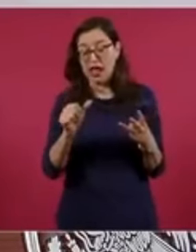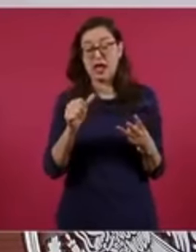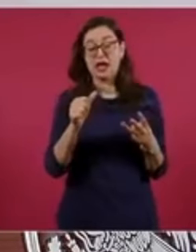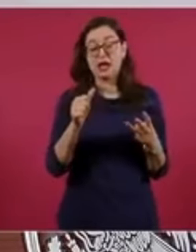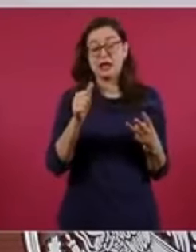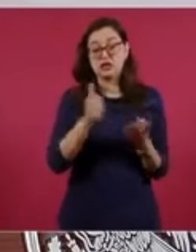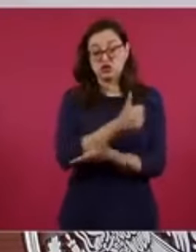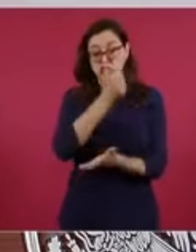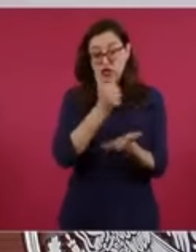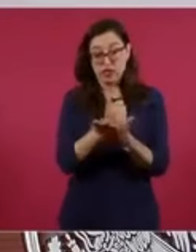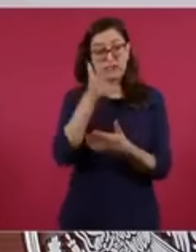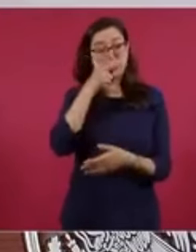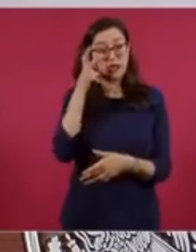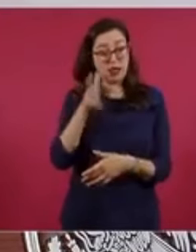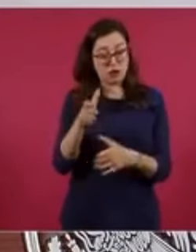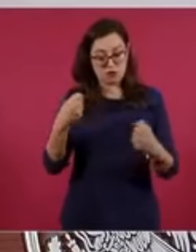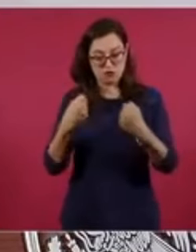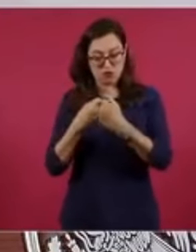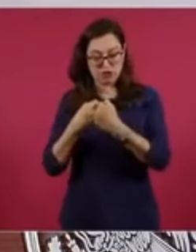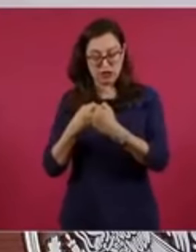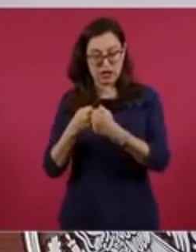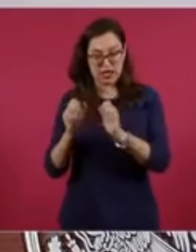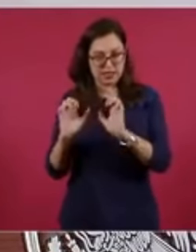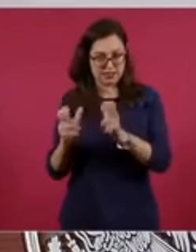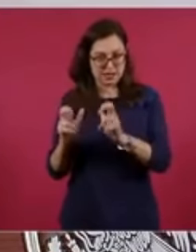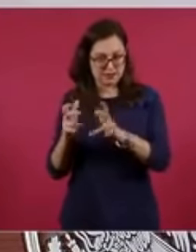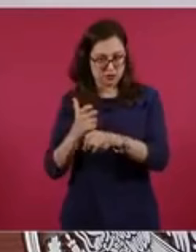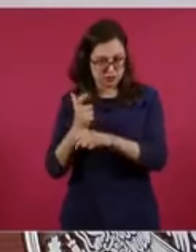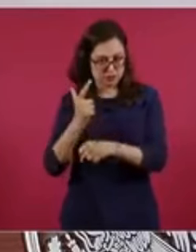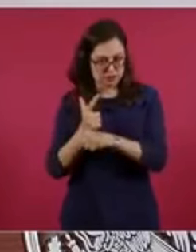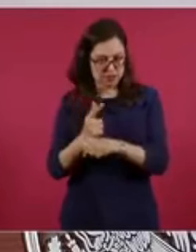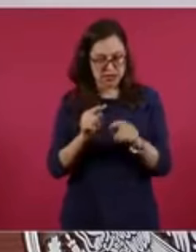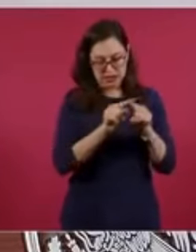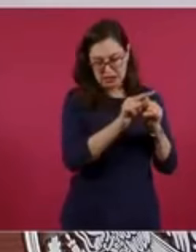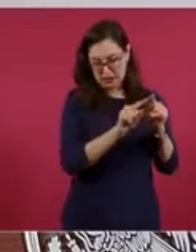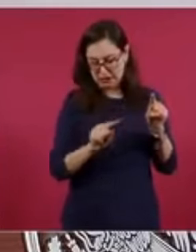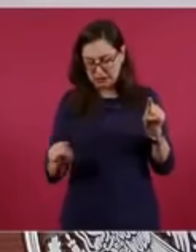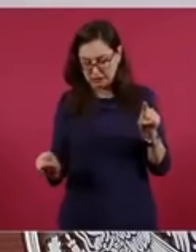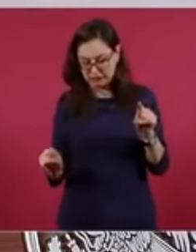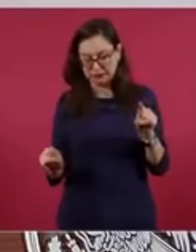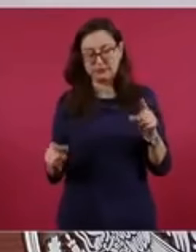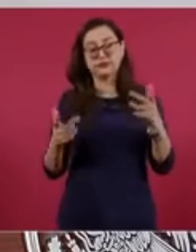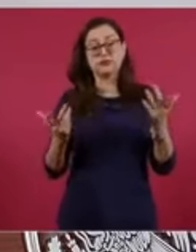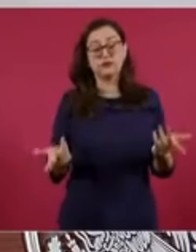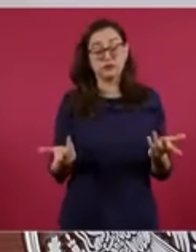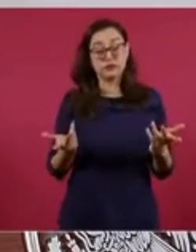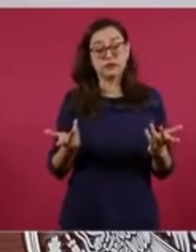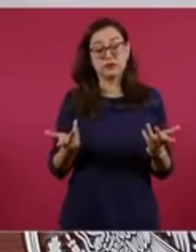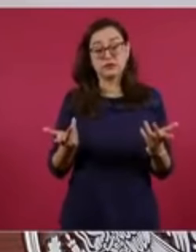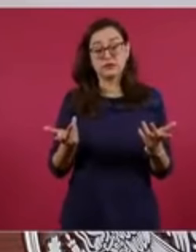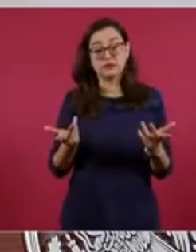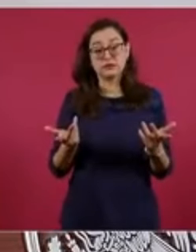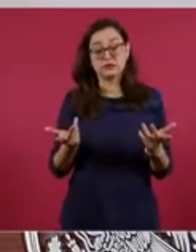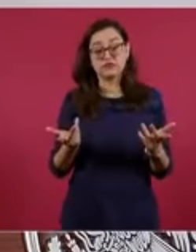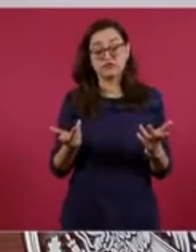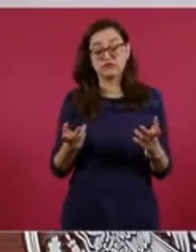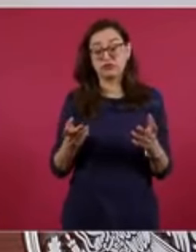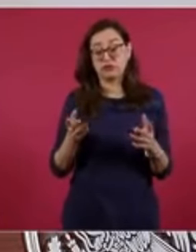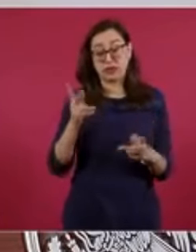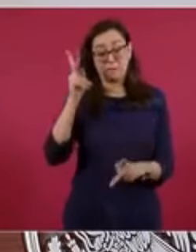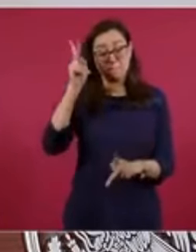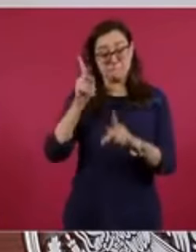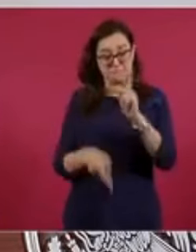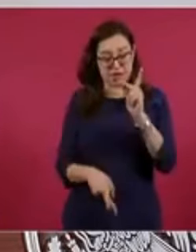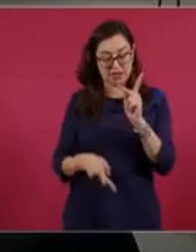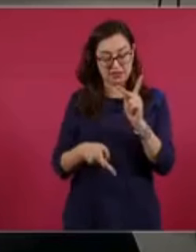Chiapas, esta concluirá su primera etapa, que así la dividimos nosotros, que va a ser hasta Arriaga, Chiapas.